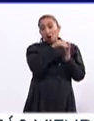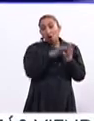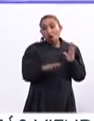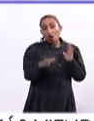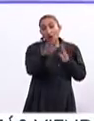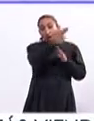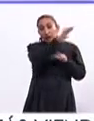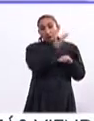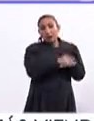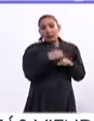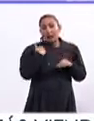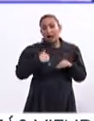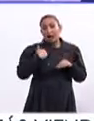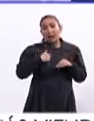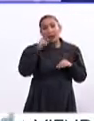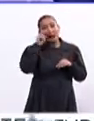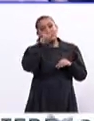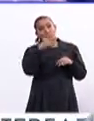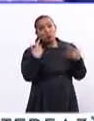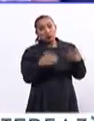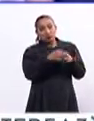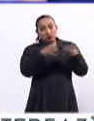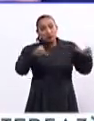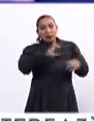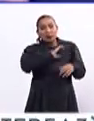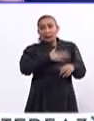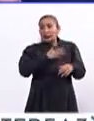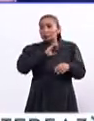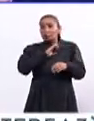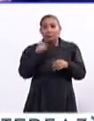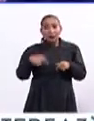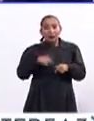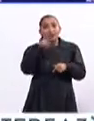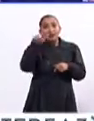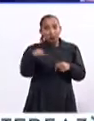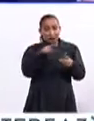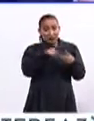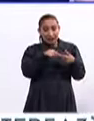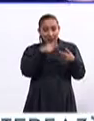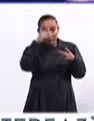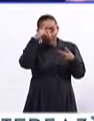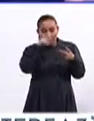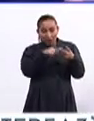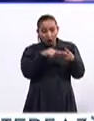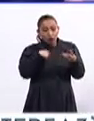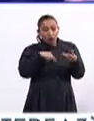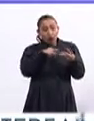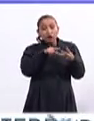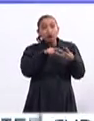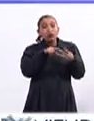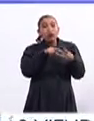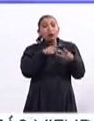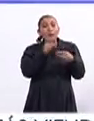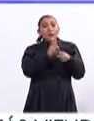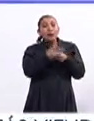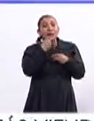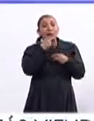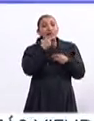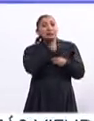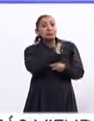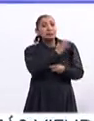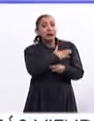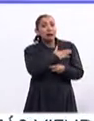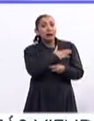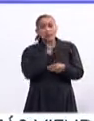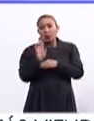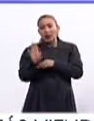Somos más que canadienses en Canadá, españoles en España. Después de México, somos el segundo país hispanoparlante más grande,